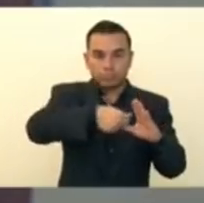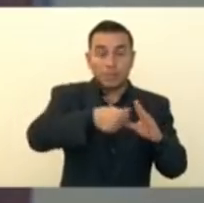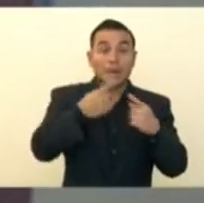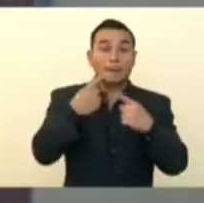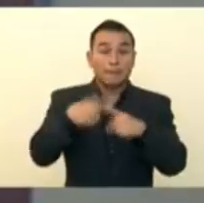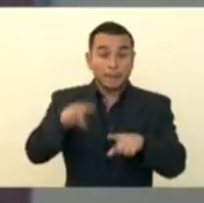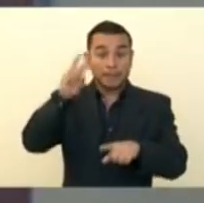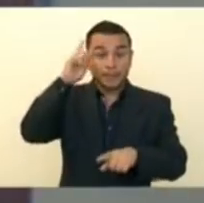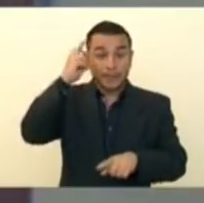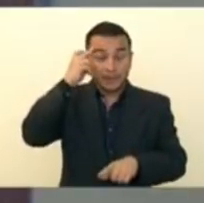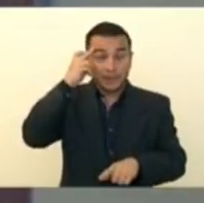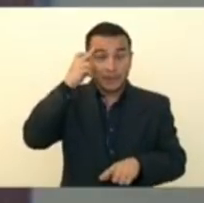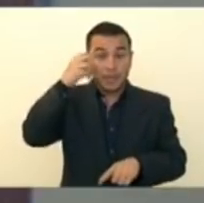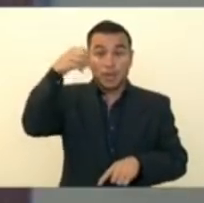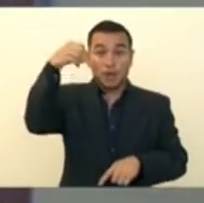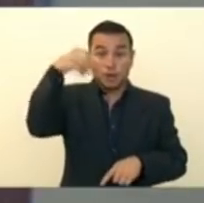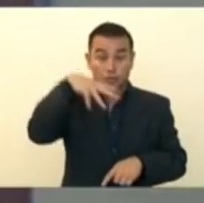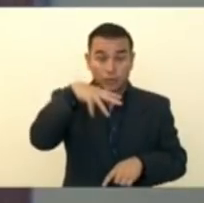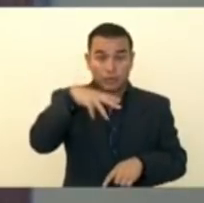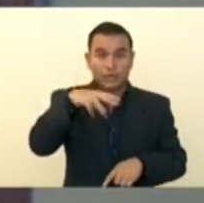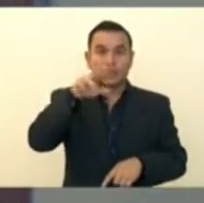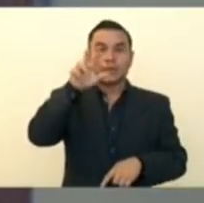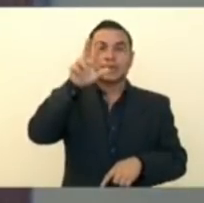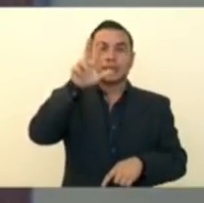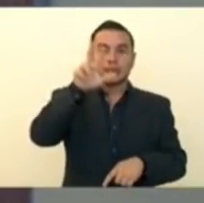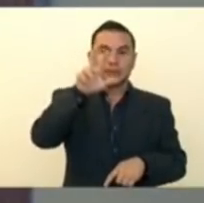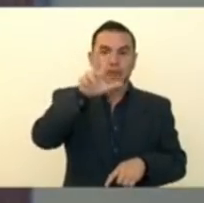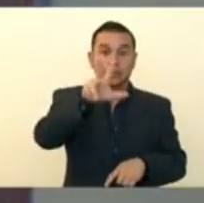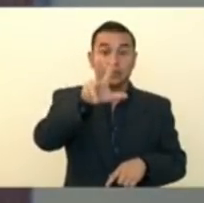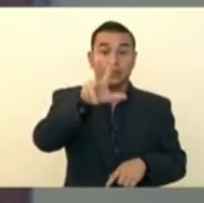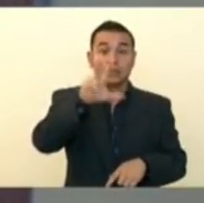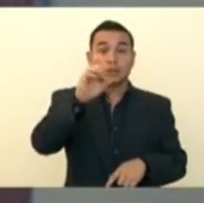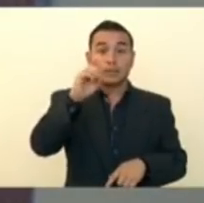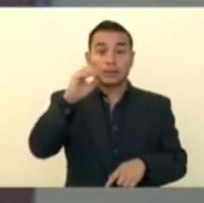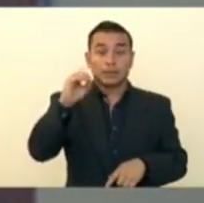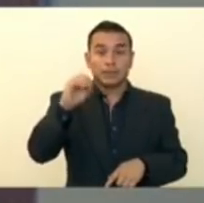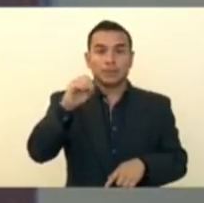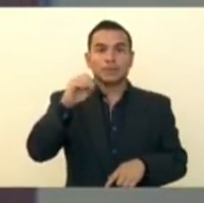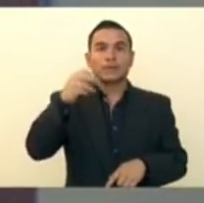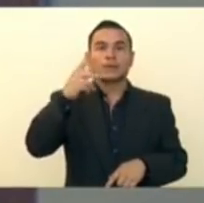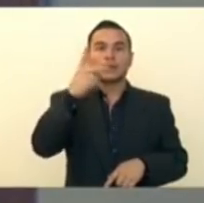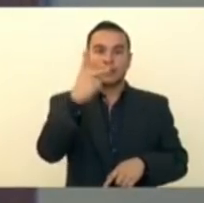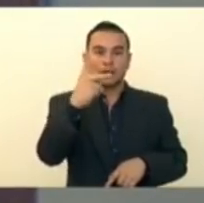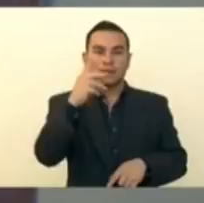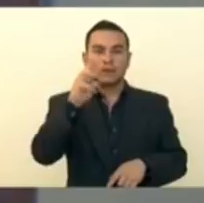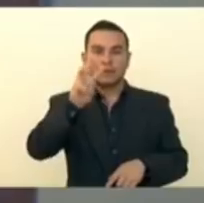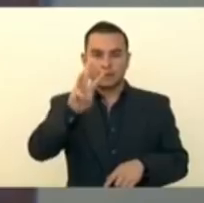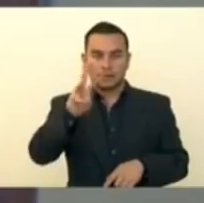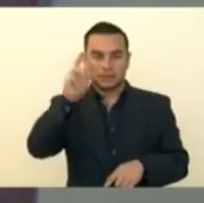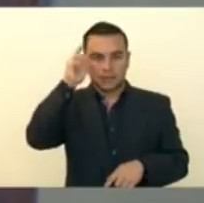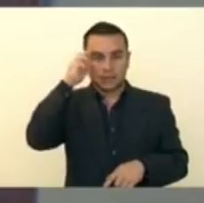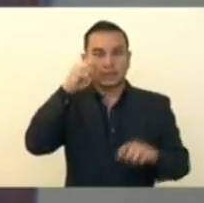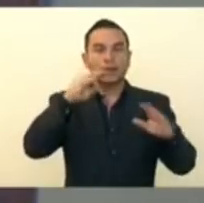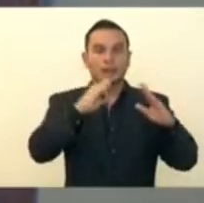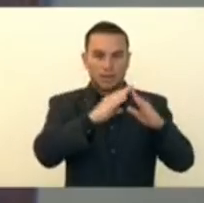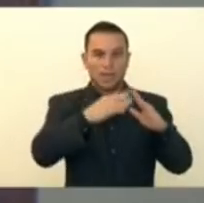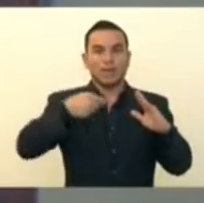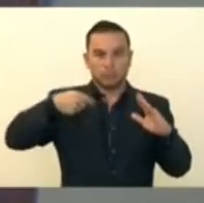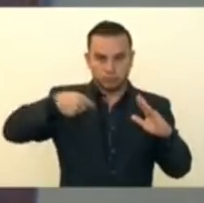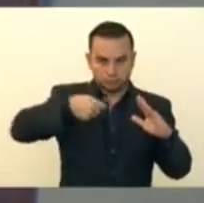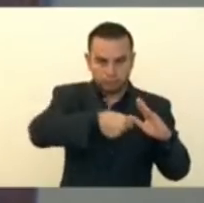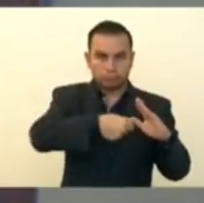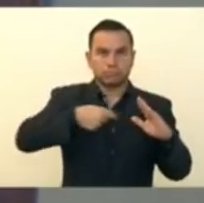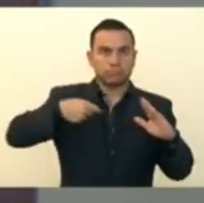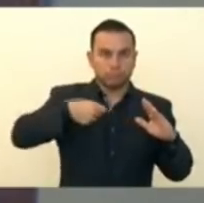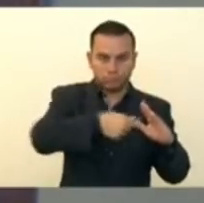Eso es un poquito más de un salario mínimo porque no va a tener descuentos de ley ni tampoco van a tener que pagar transporte público para dirigirse a sus trabajos